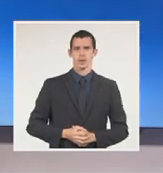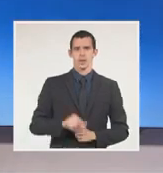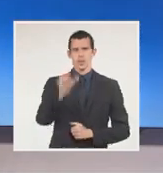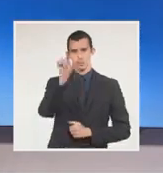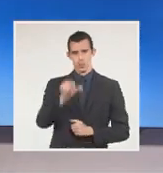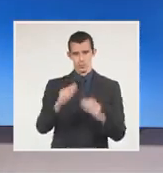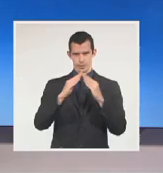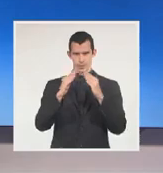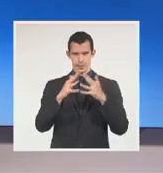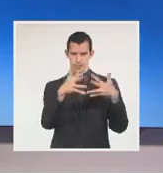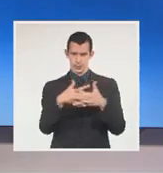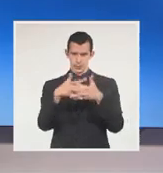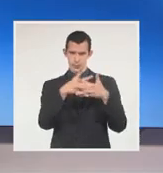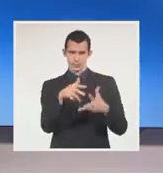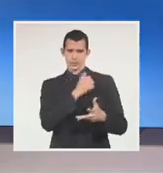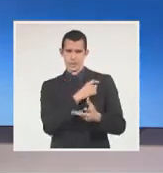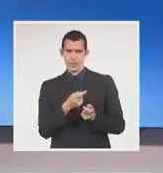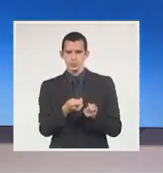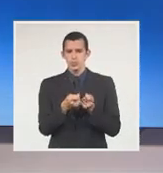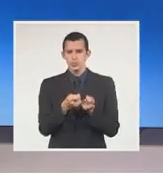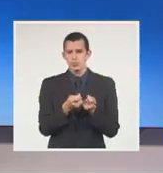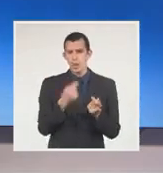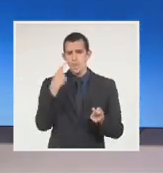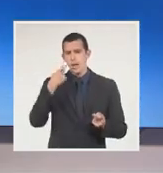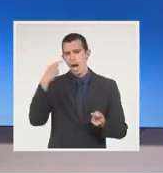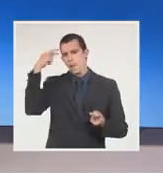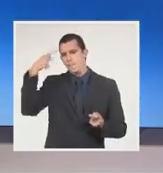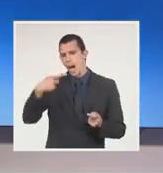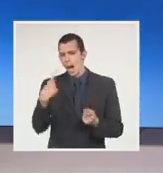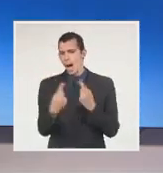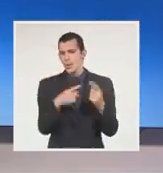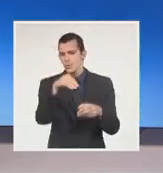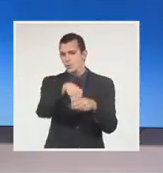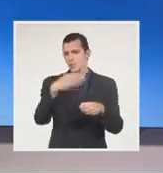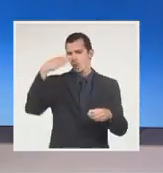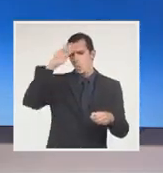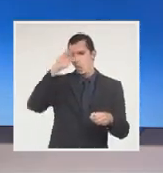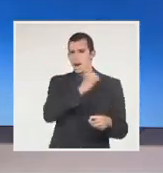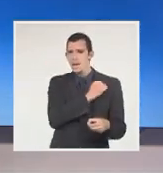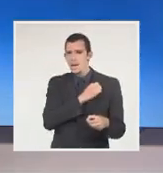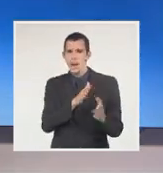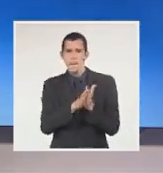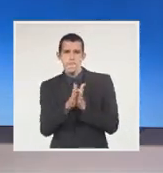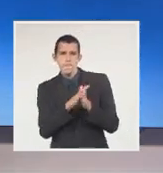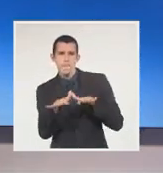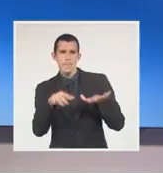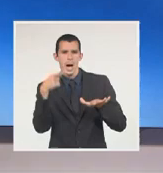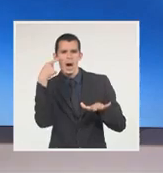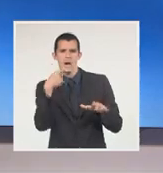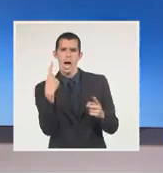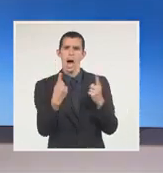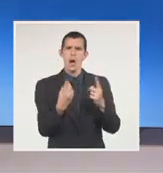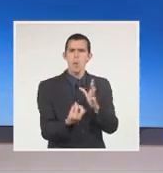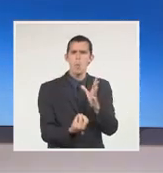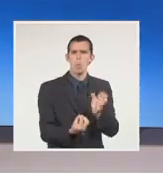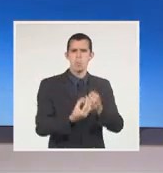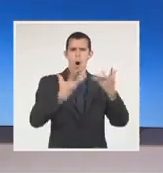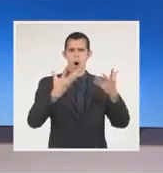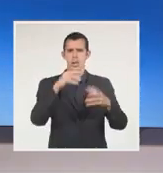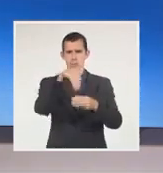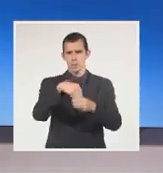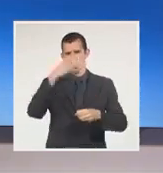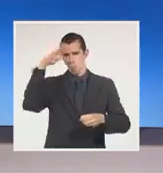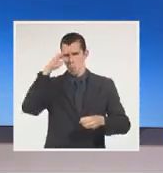que fuera propicia para desestabilizar, para crear desorden, indisciplina social e ir después mucho más allá.